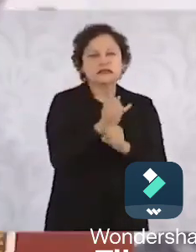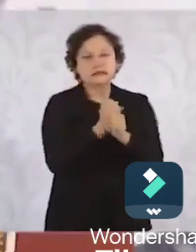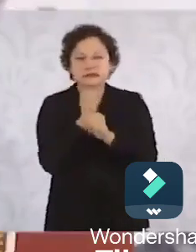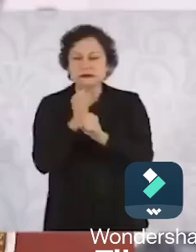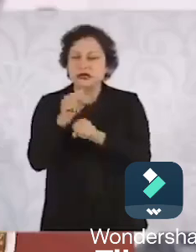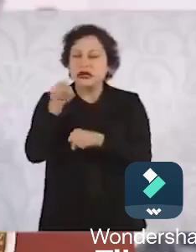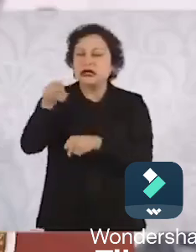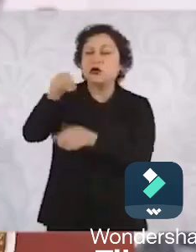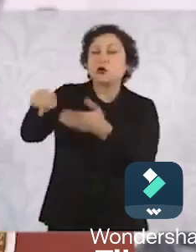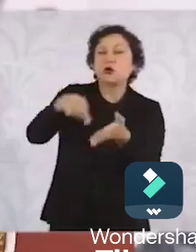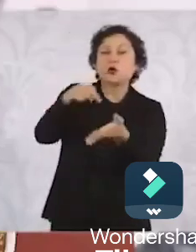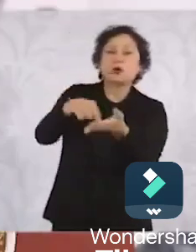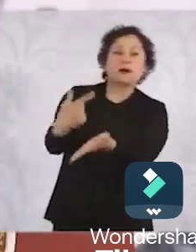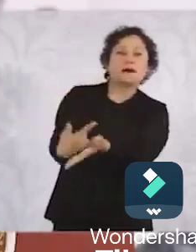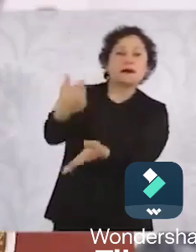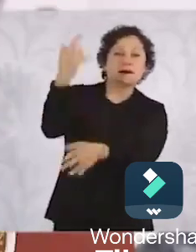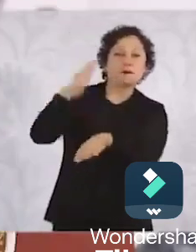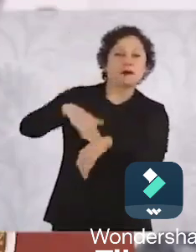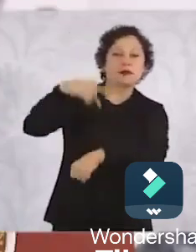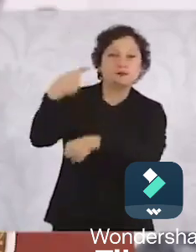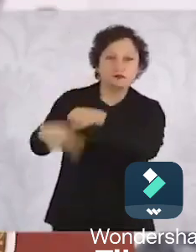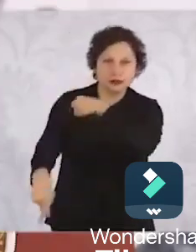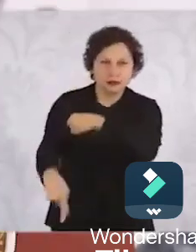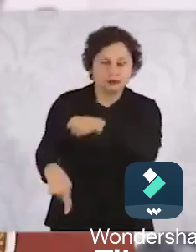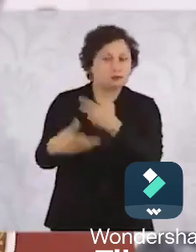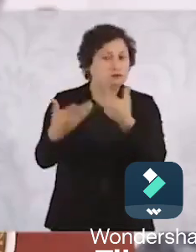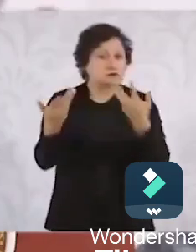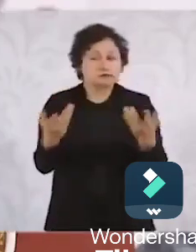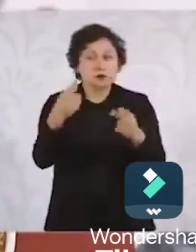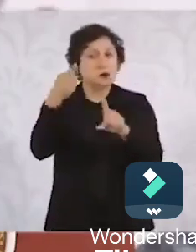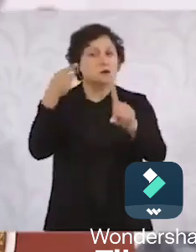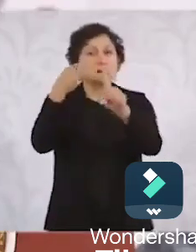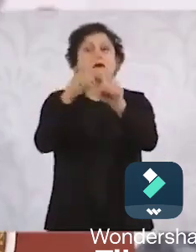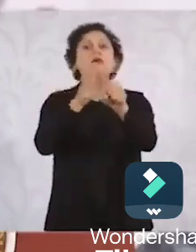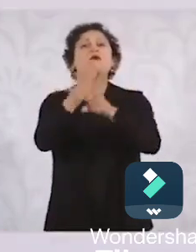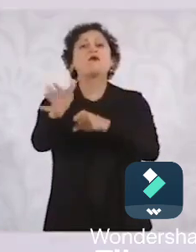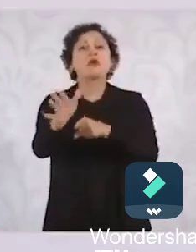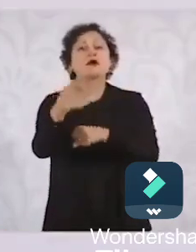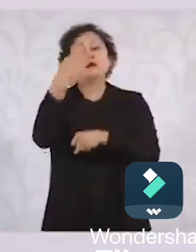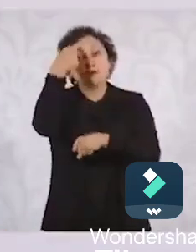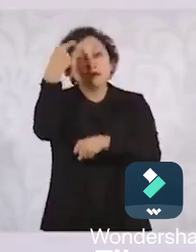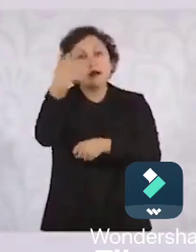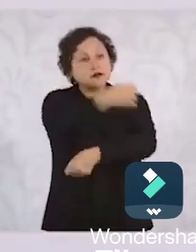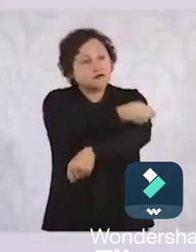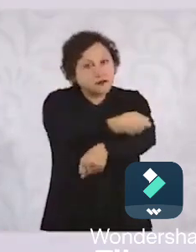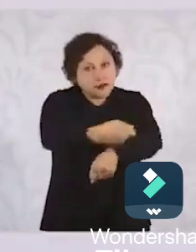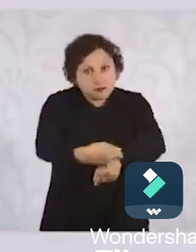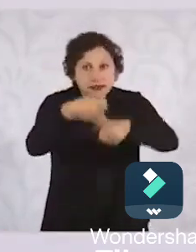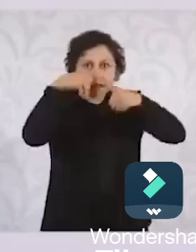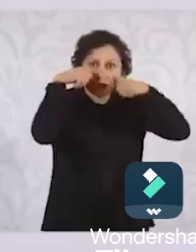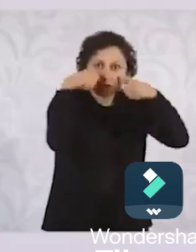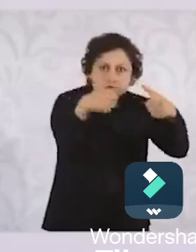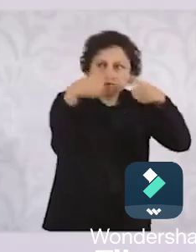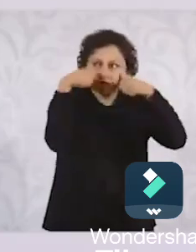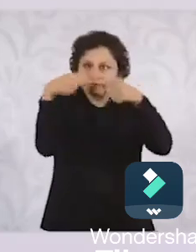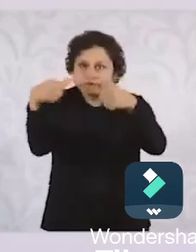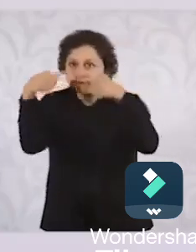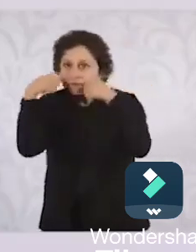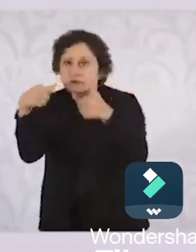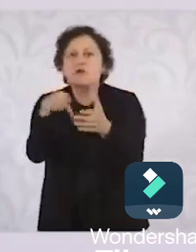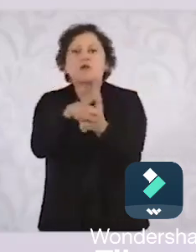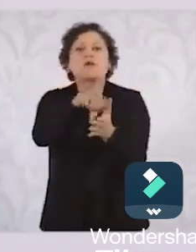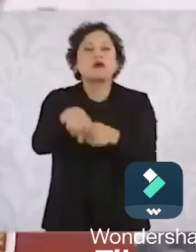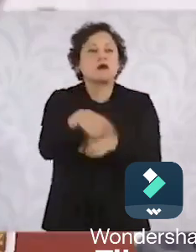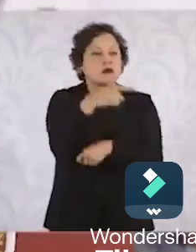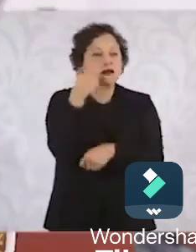¿qué objetivo tenía esto? atender de manera integral a las familias si los niños y las niñas no iban a la